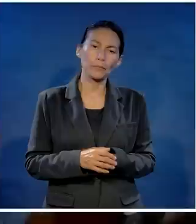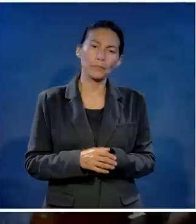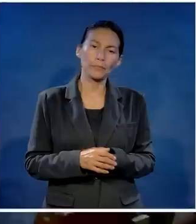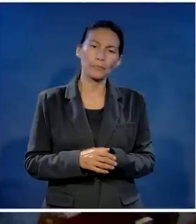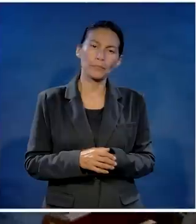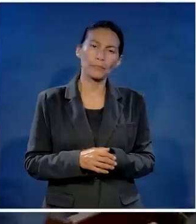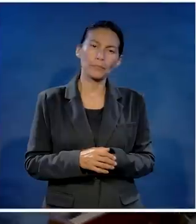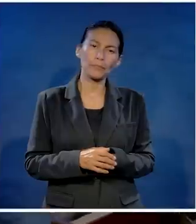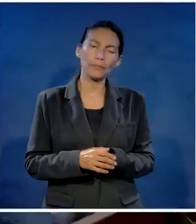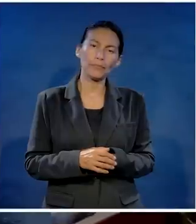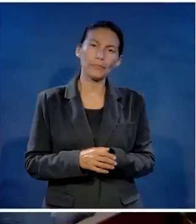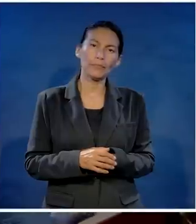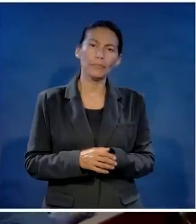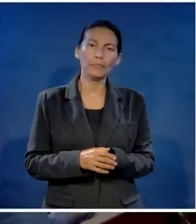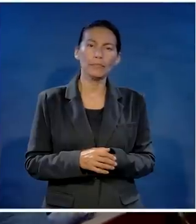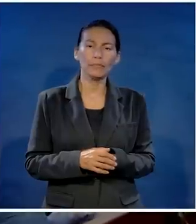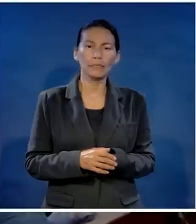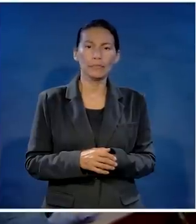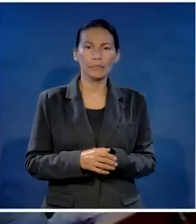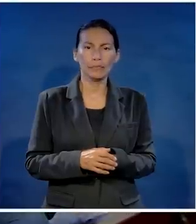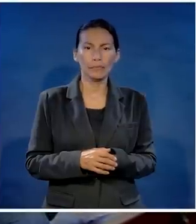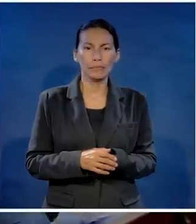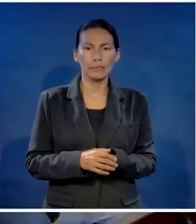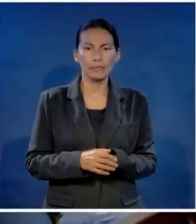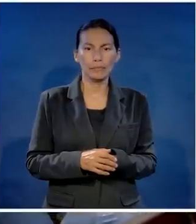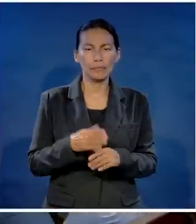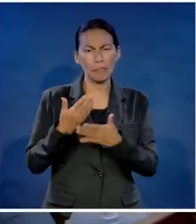Déjeme terminar esta noche explicándolo así.